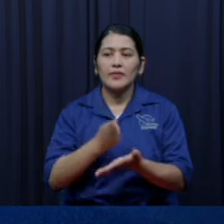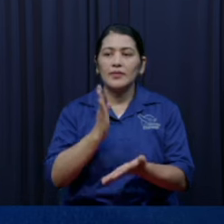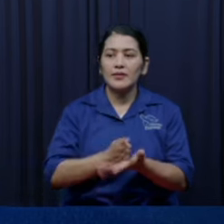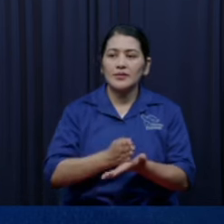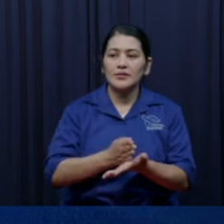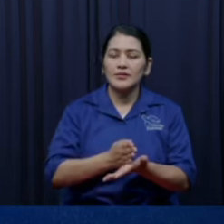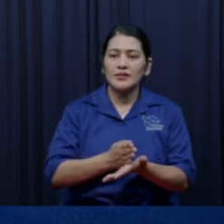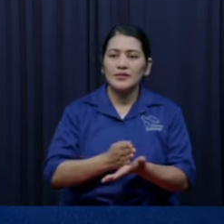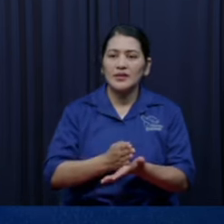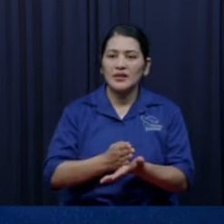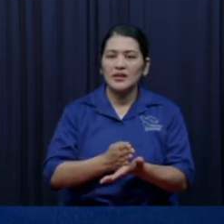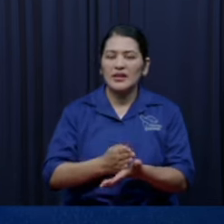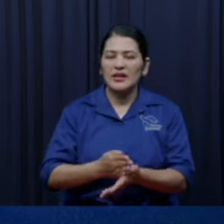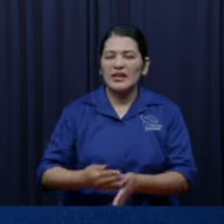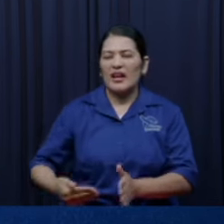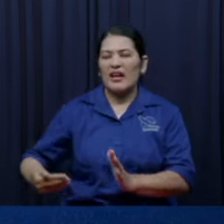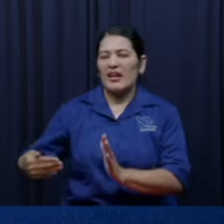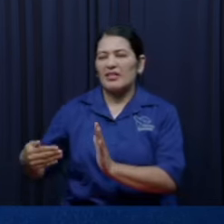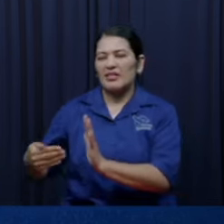nunca dijo cho pues